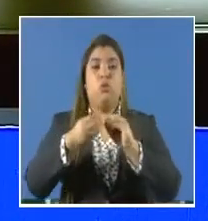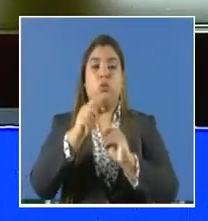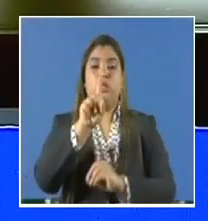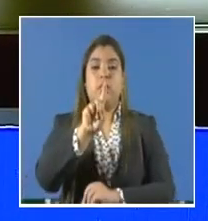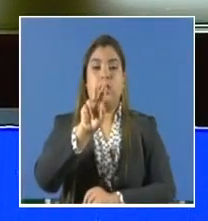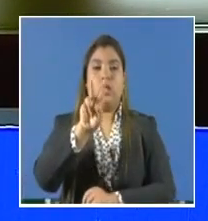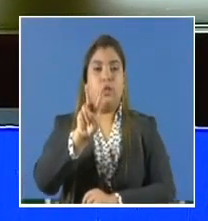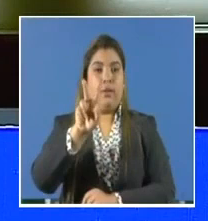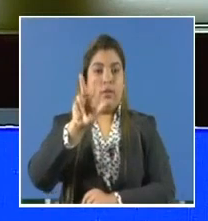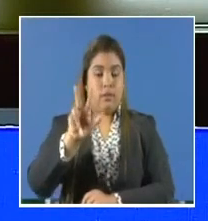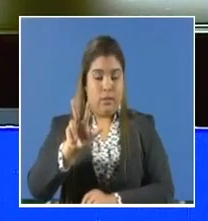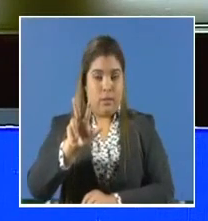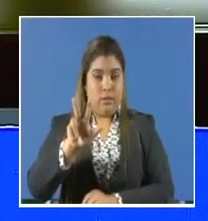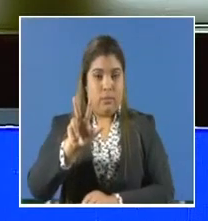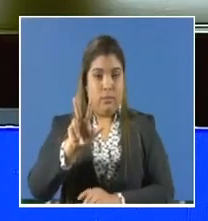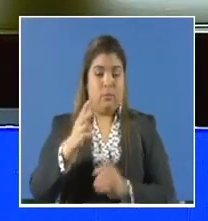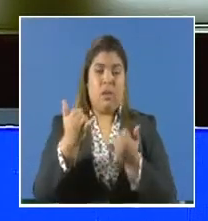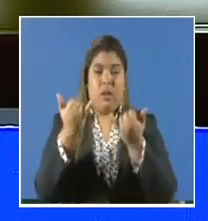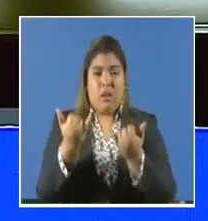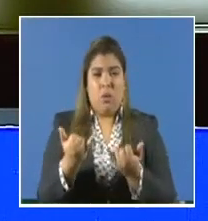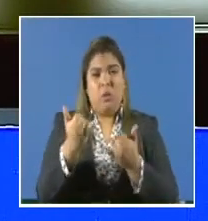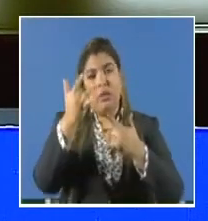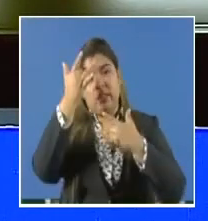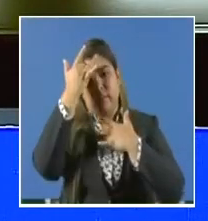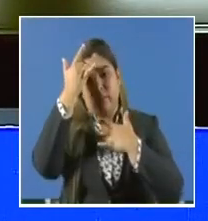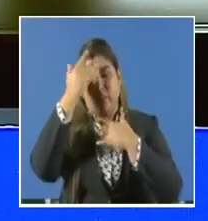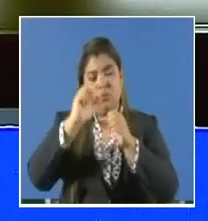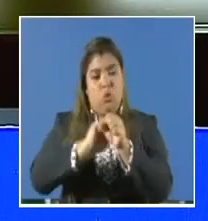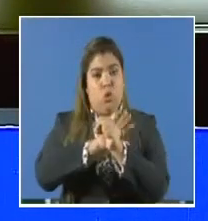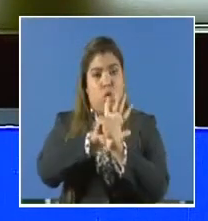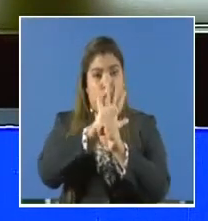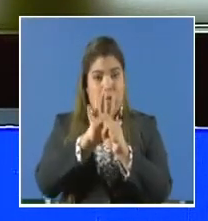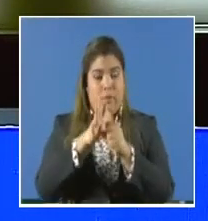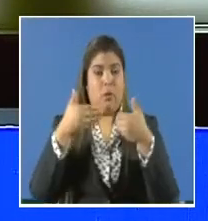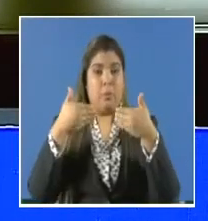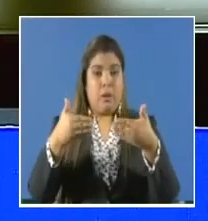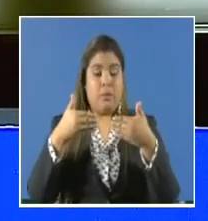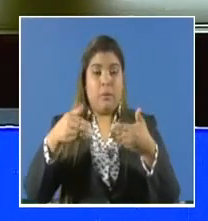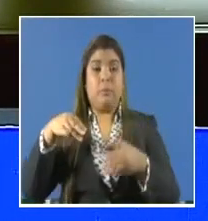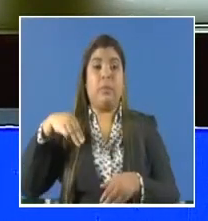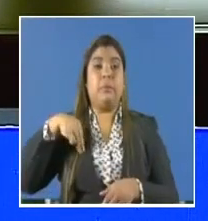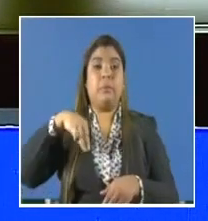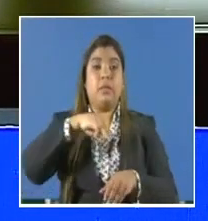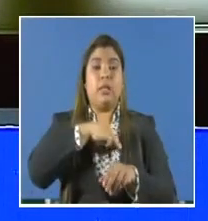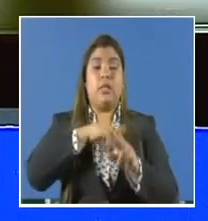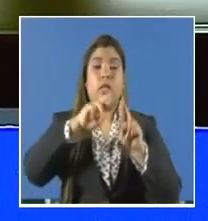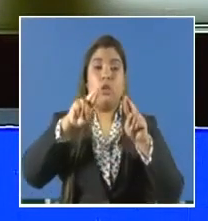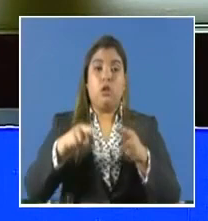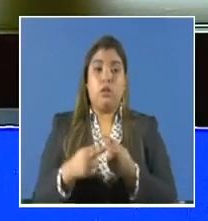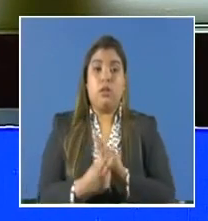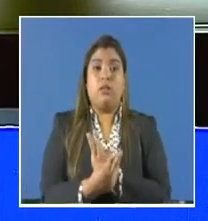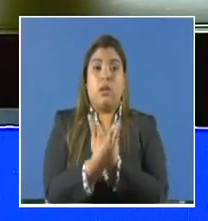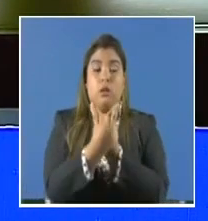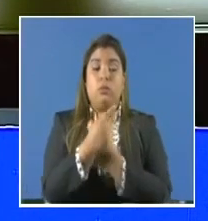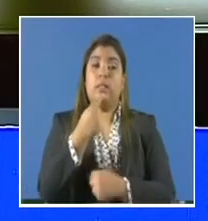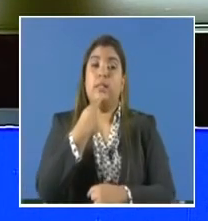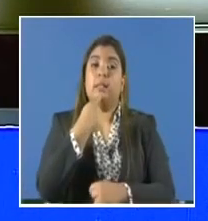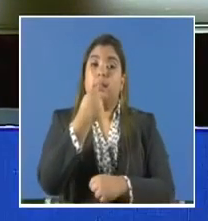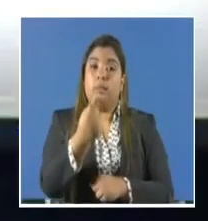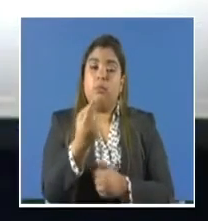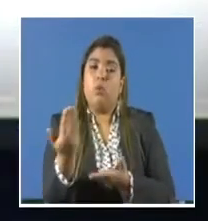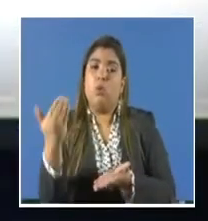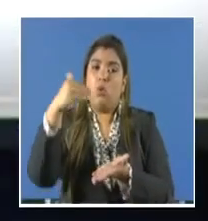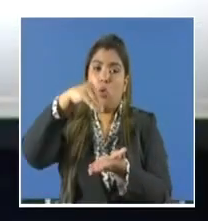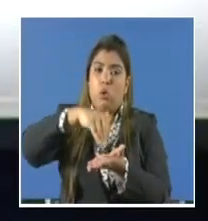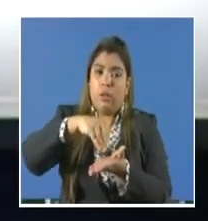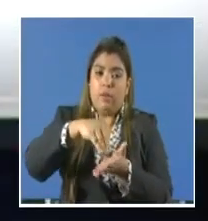En medio de la pandemia del COVID-19, el Ministerio de Salud reitera su llamado